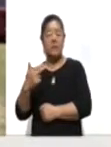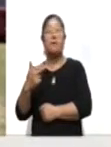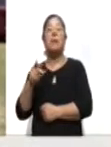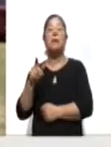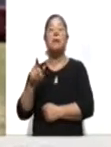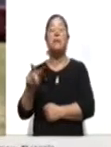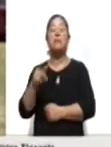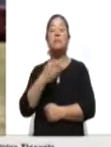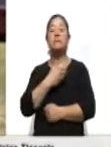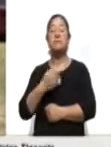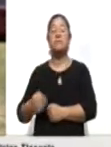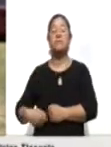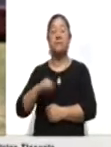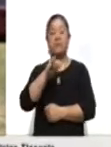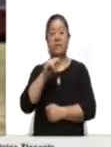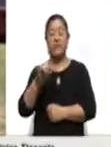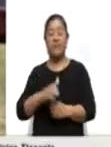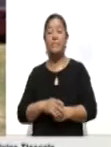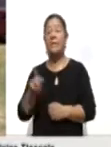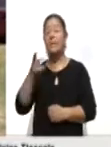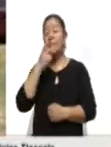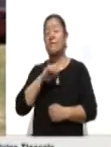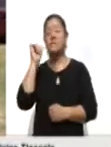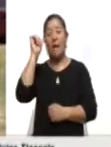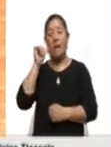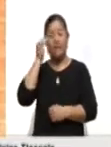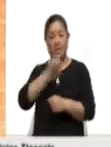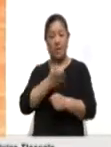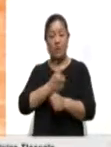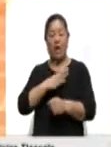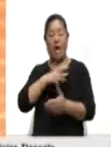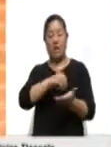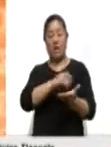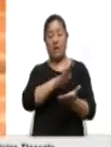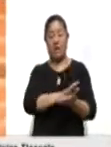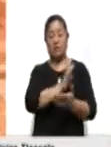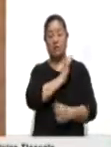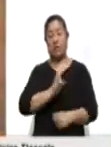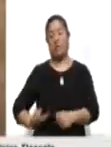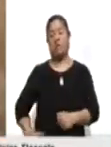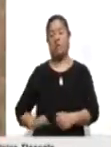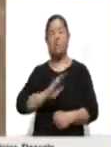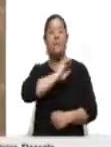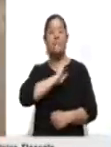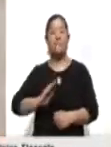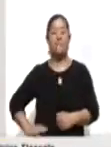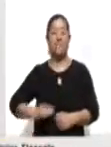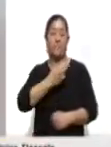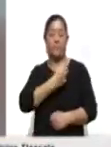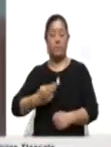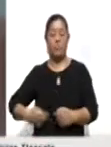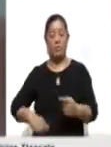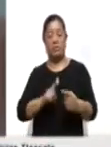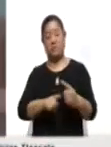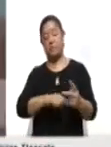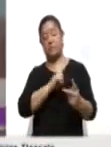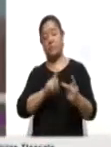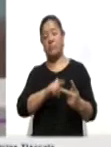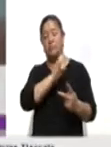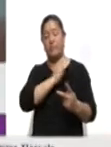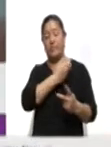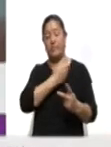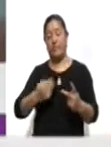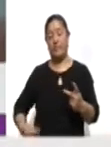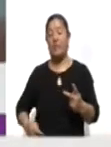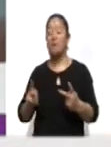mes de abril, entre otras actividades, se lleva a cabo el registro de candidatos a presidentes municipales y de comunidad. Estamos en el